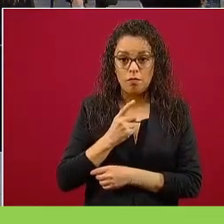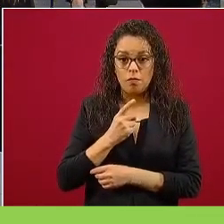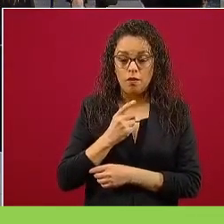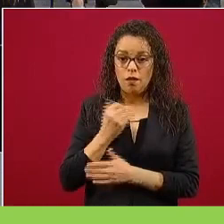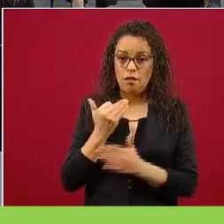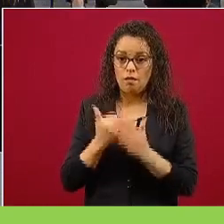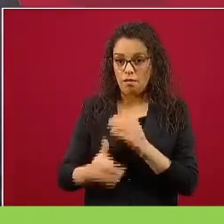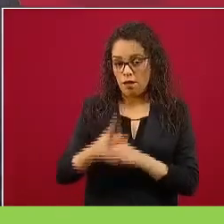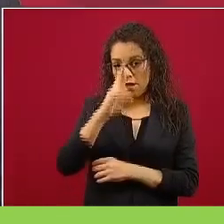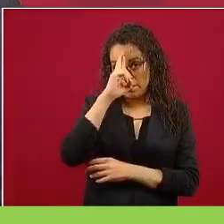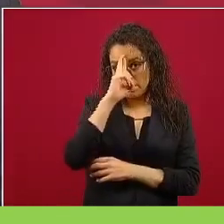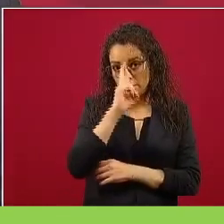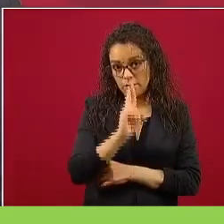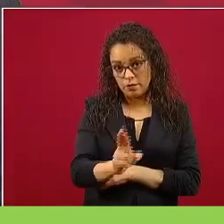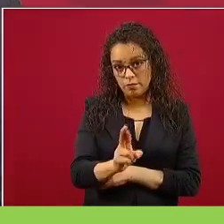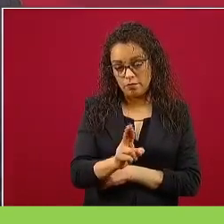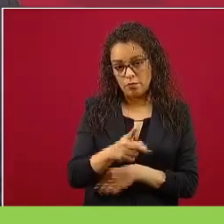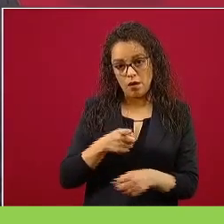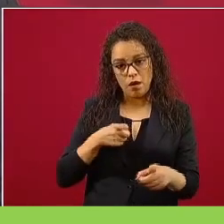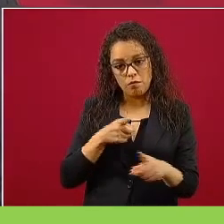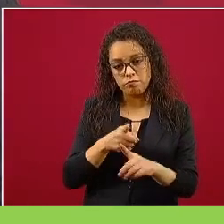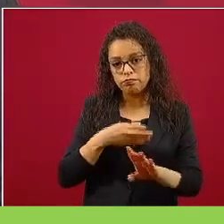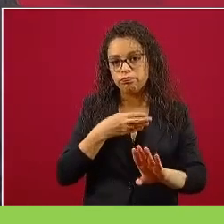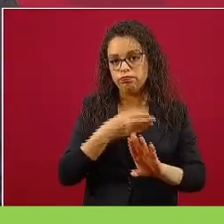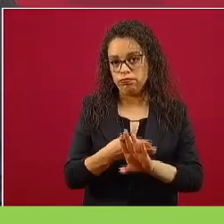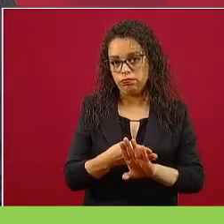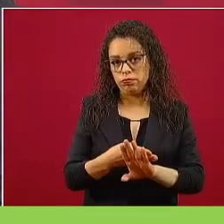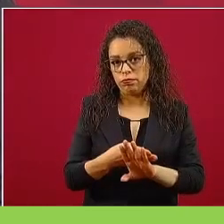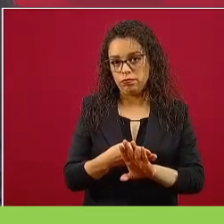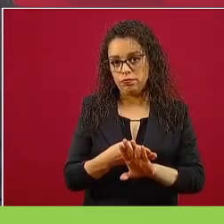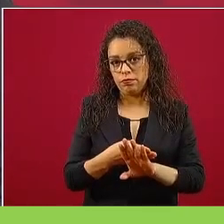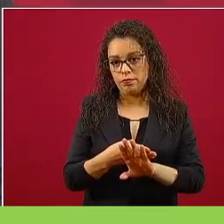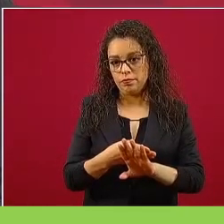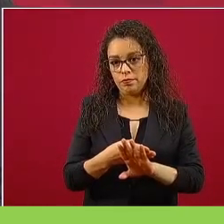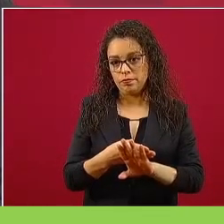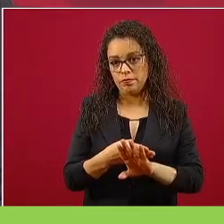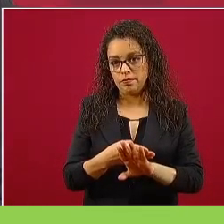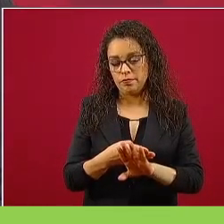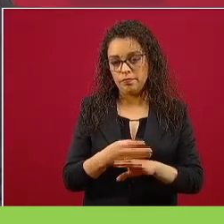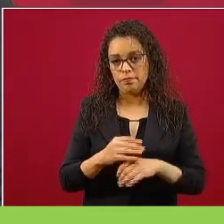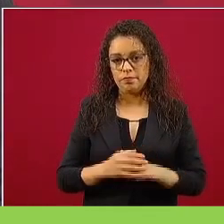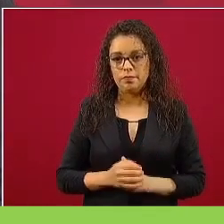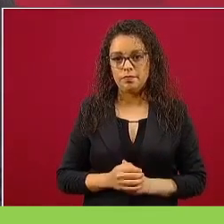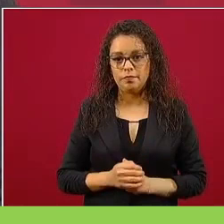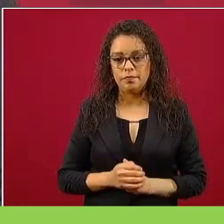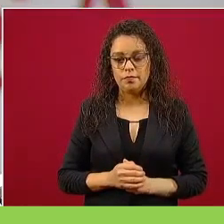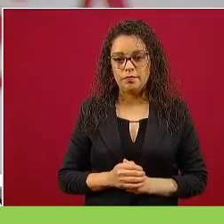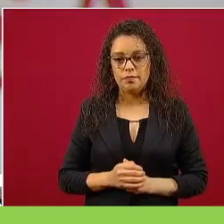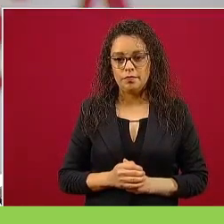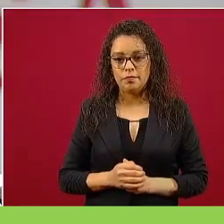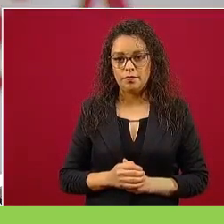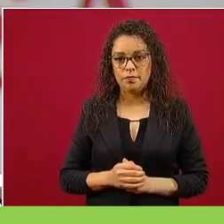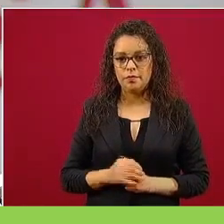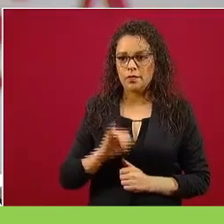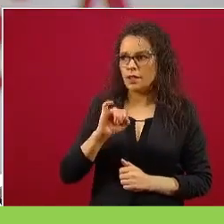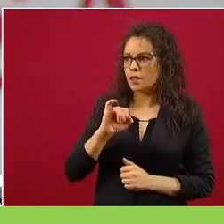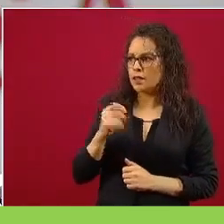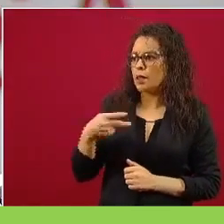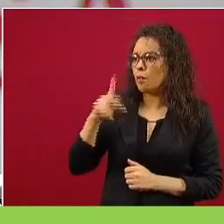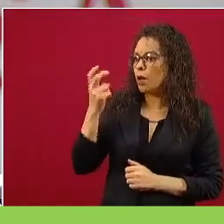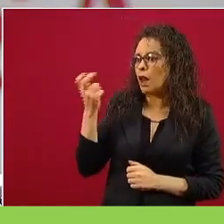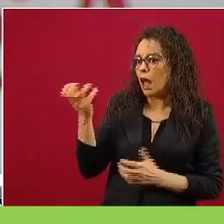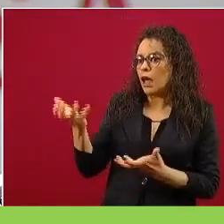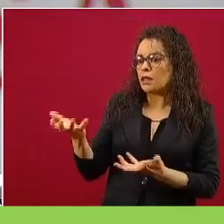afectar. Y eso hace, presidente, con las personas